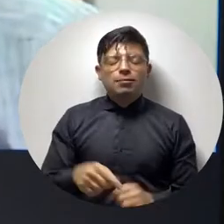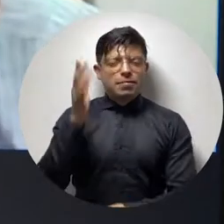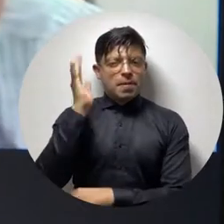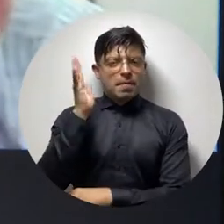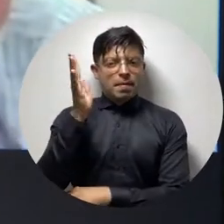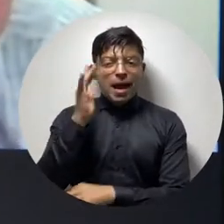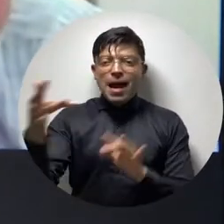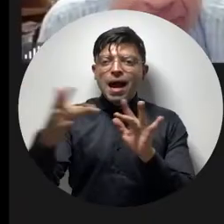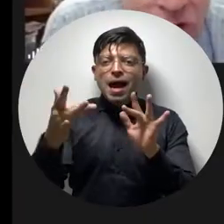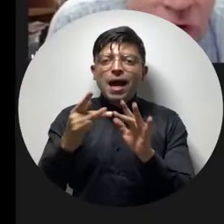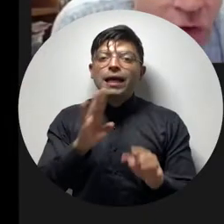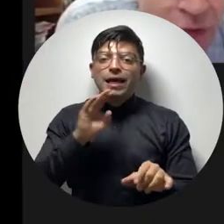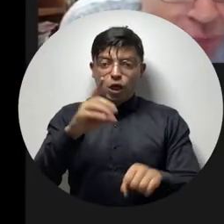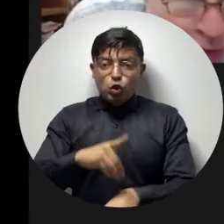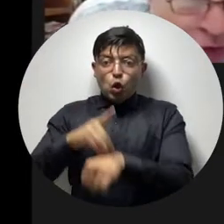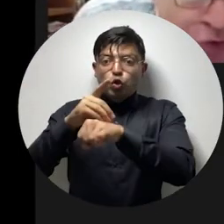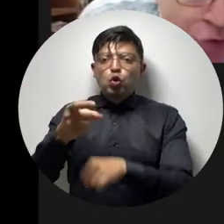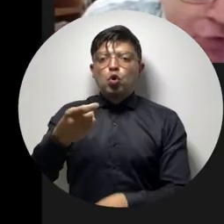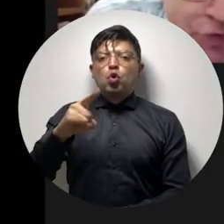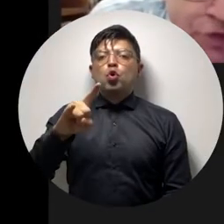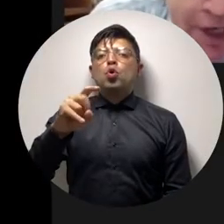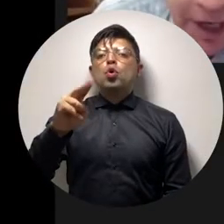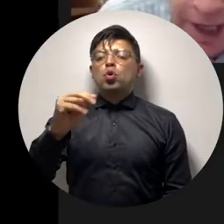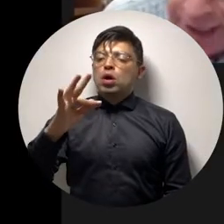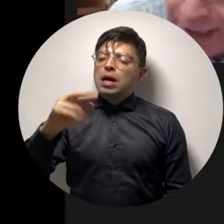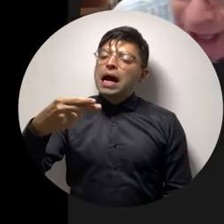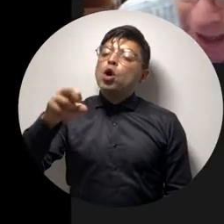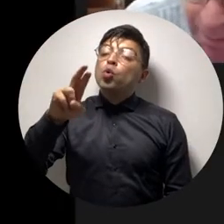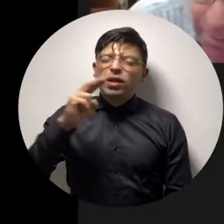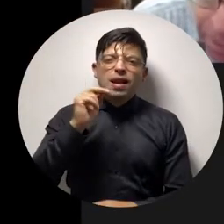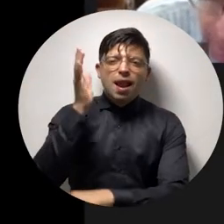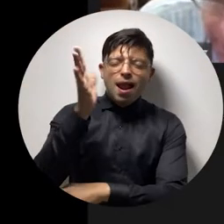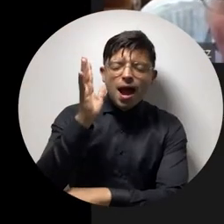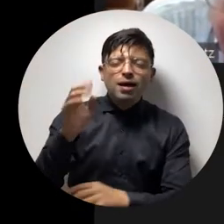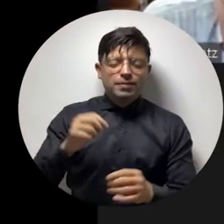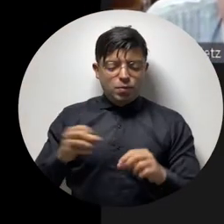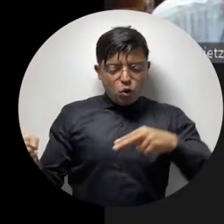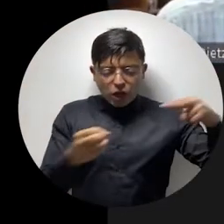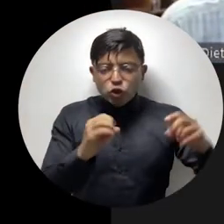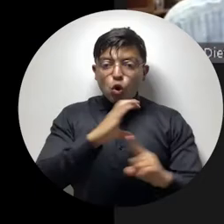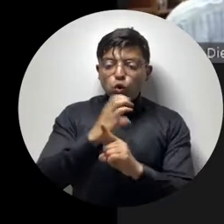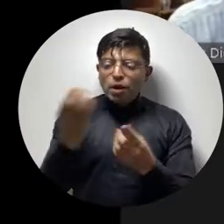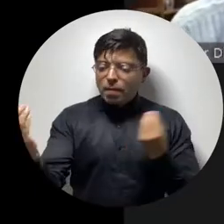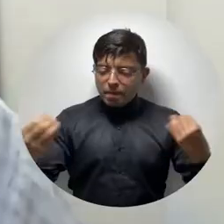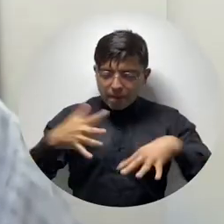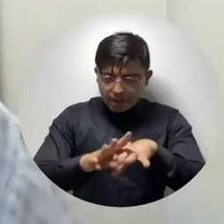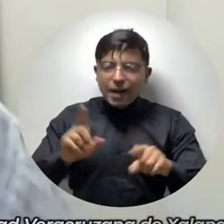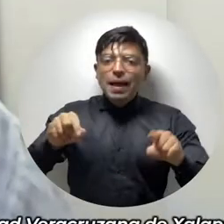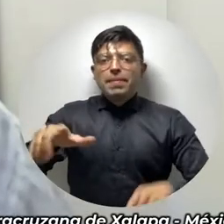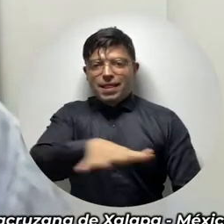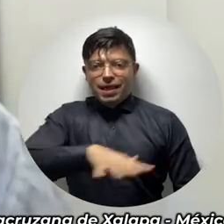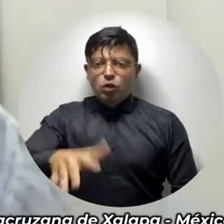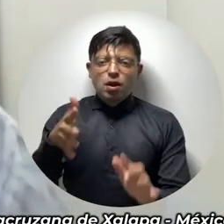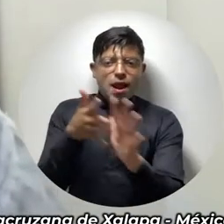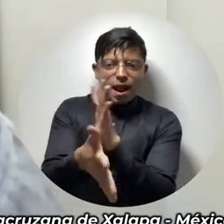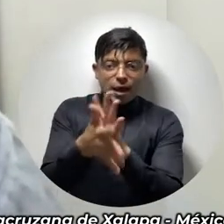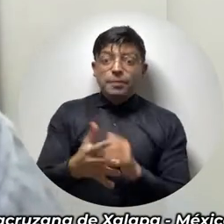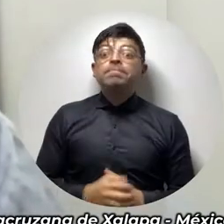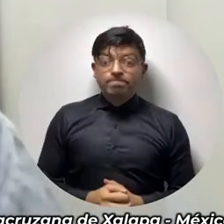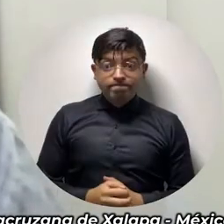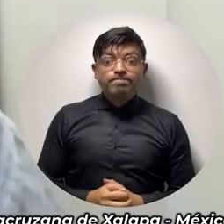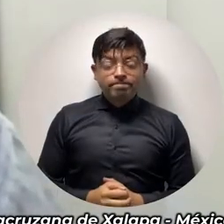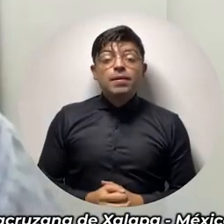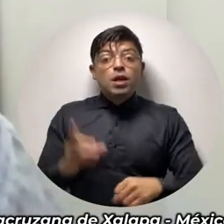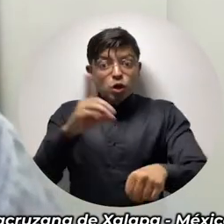con su conferencia abordó la investigación en la triada, educación, interculturalidad y territorio. El doctorado es único en el